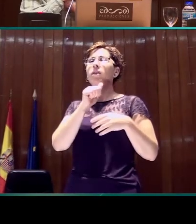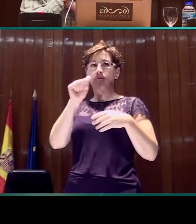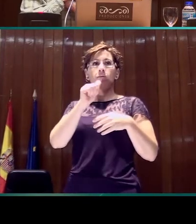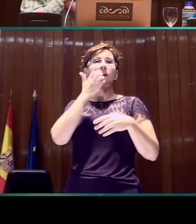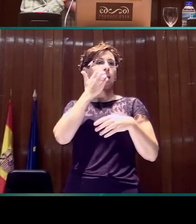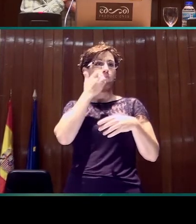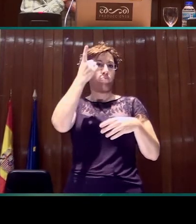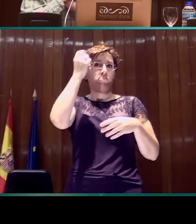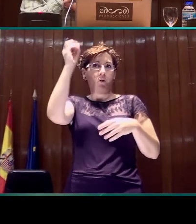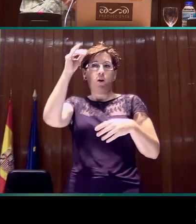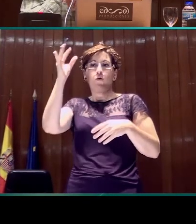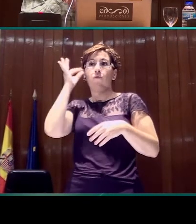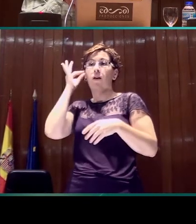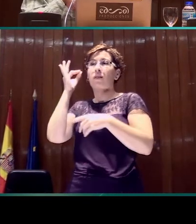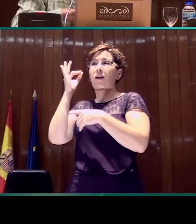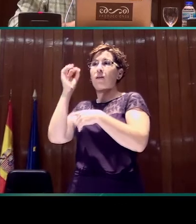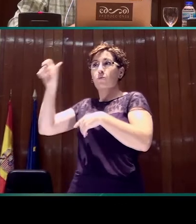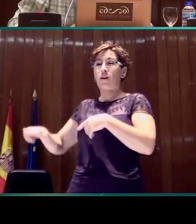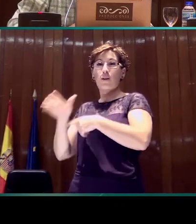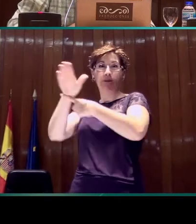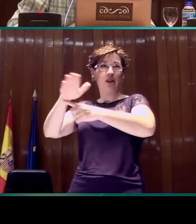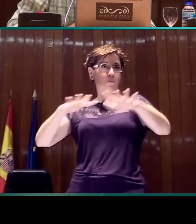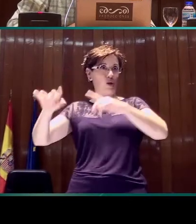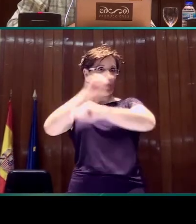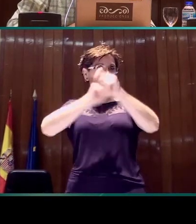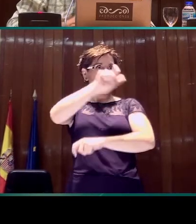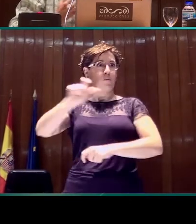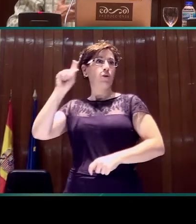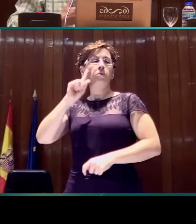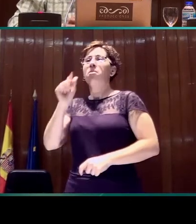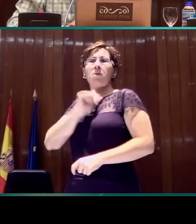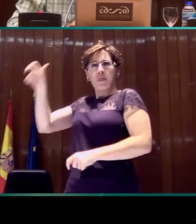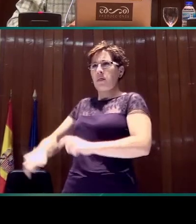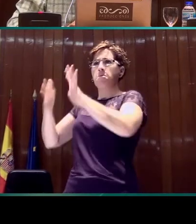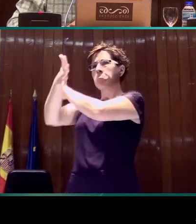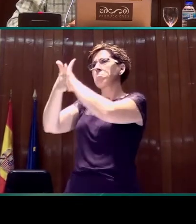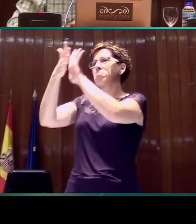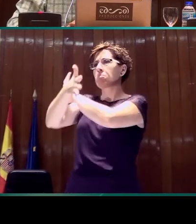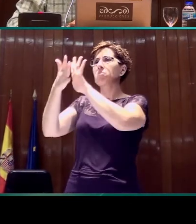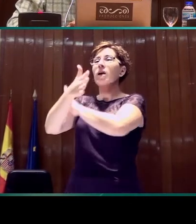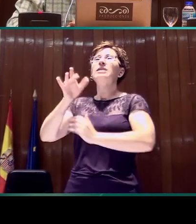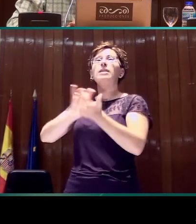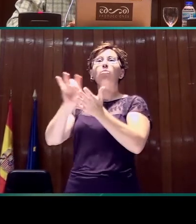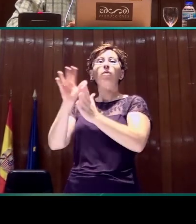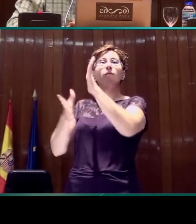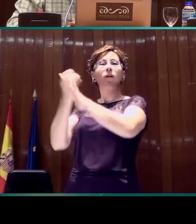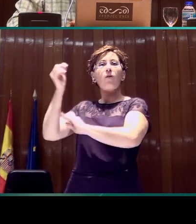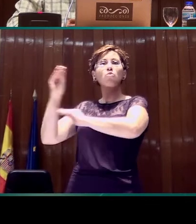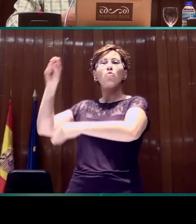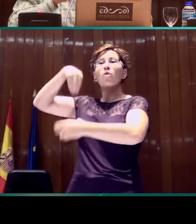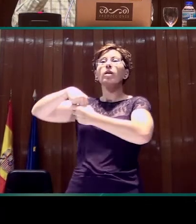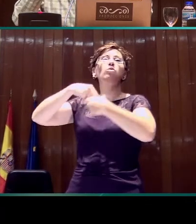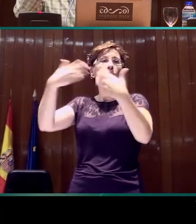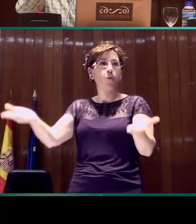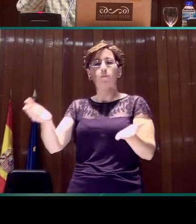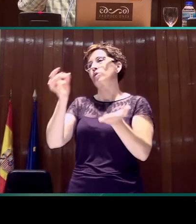representante del movimiento asociativo de personas sordas está comentándonos los servicios que cubre su federación, los servicios de interpretación, y